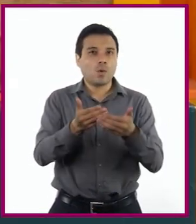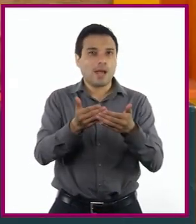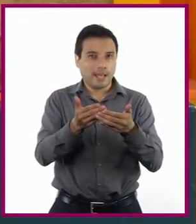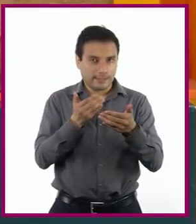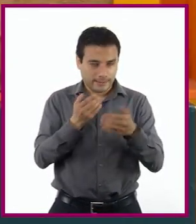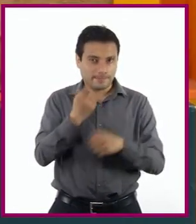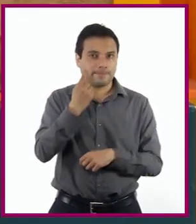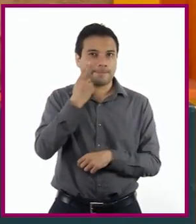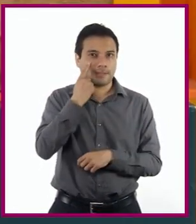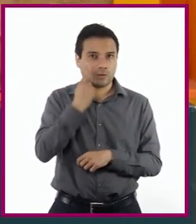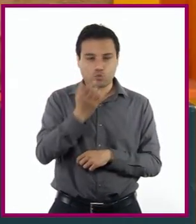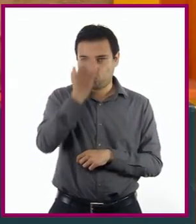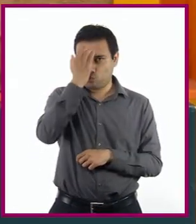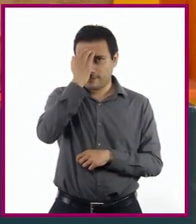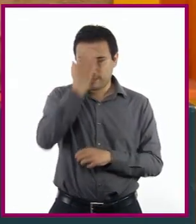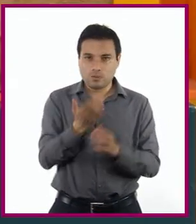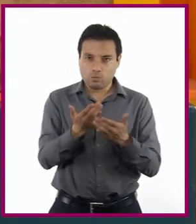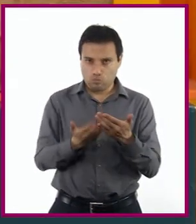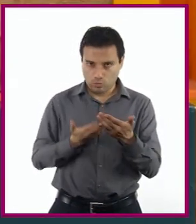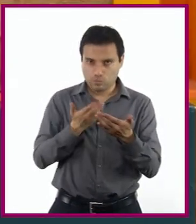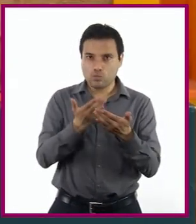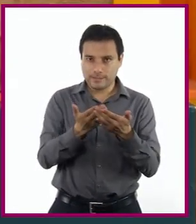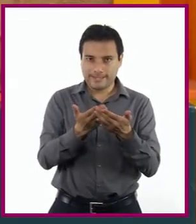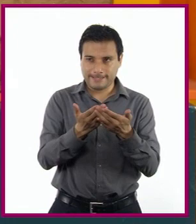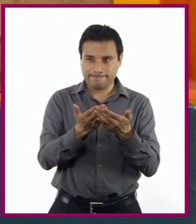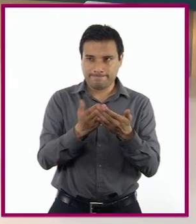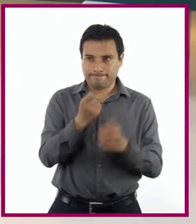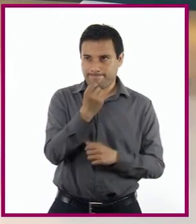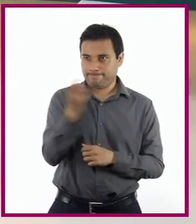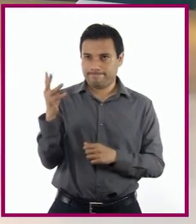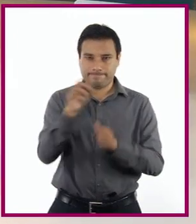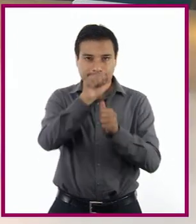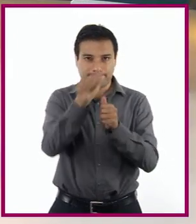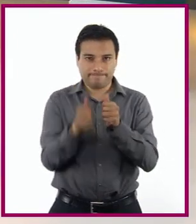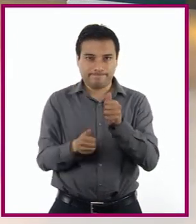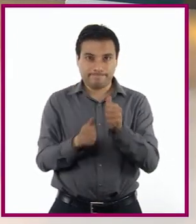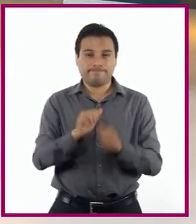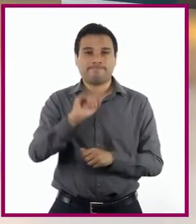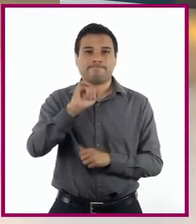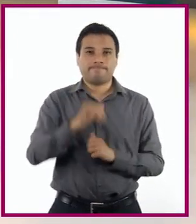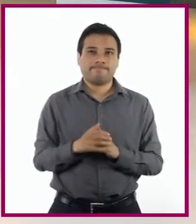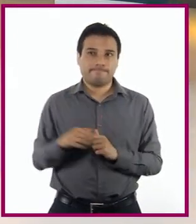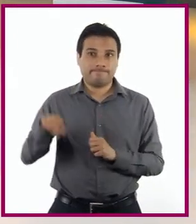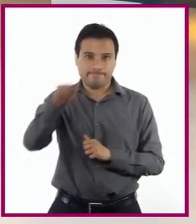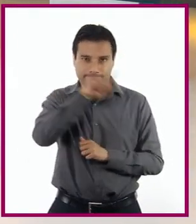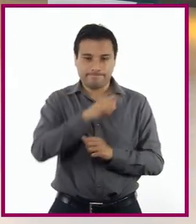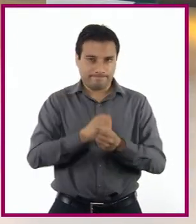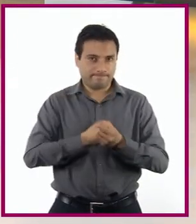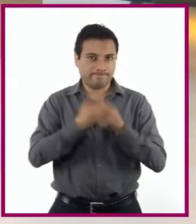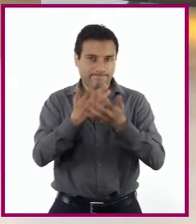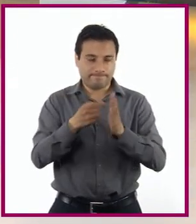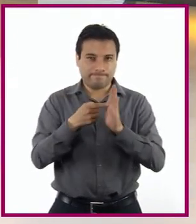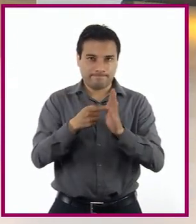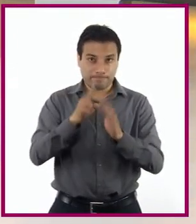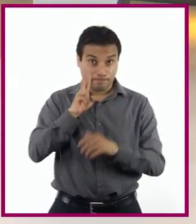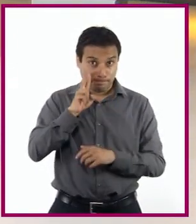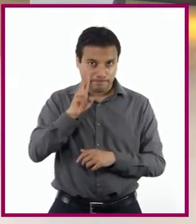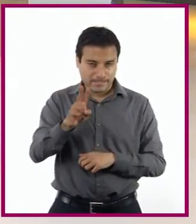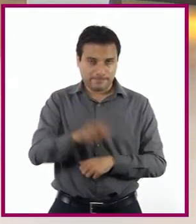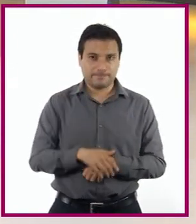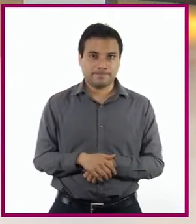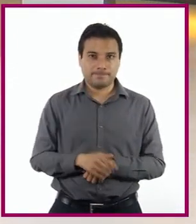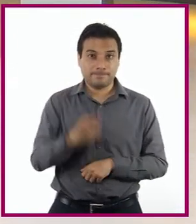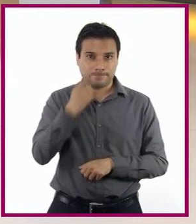¿qué tal si conocemos algunas propuestas de un par de artistas? ¡Claro! Ellos tienen mucho que expresarnos. Empecemos